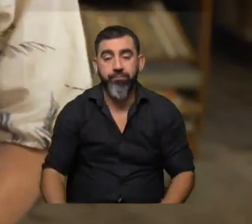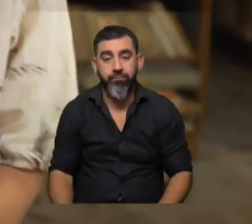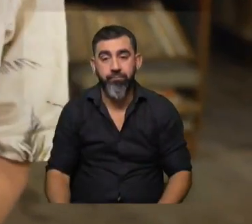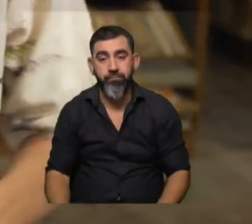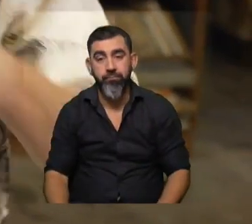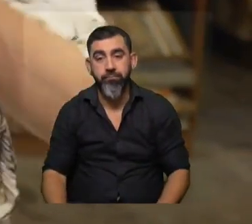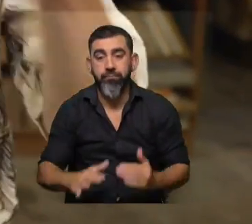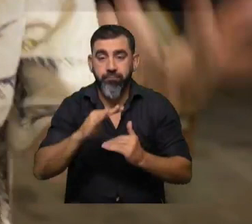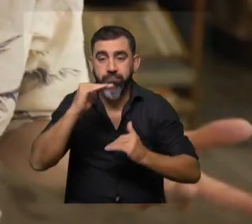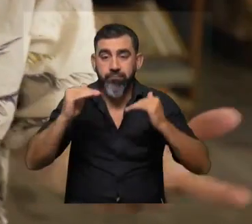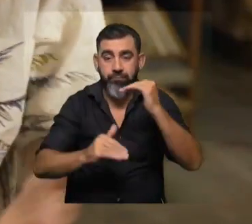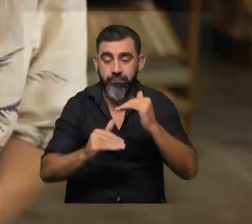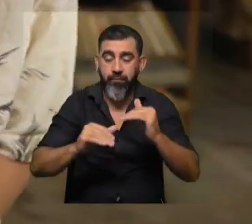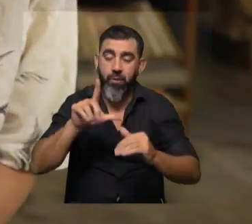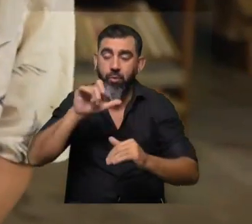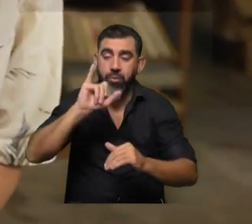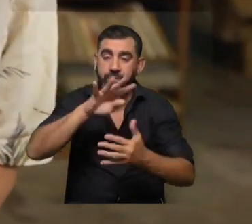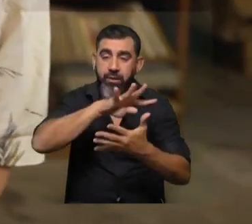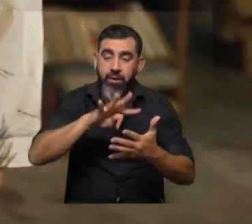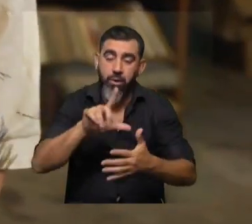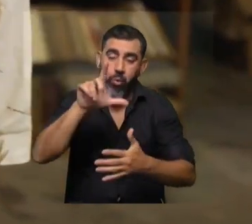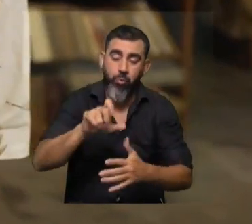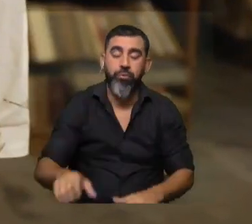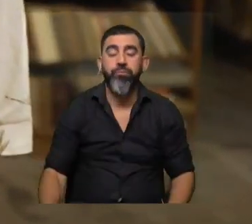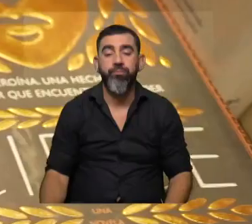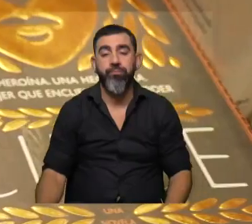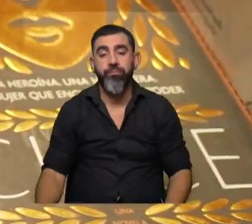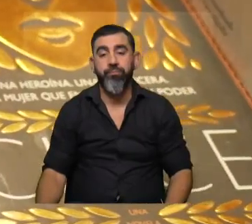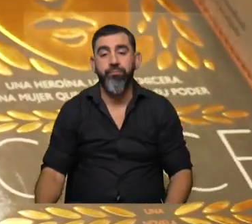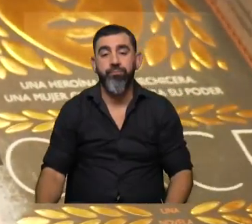que tiene ventajas, además de todas las otras ventajas por fuera de lo cognitivo, claramente.